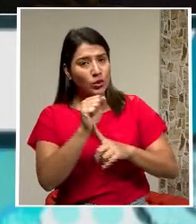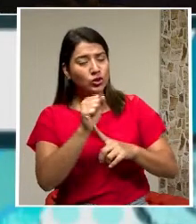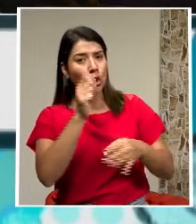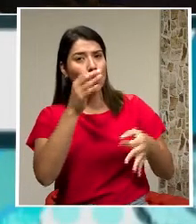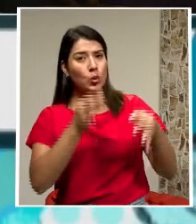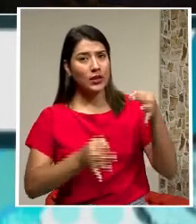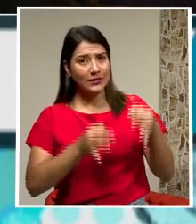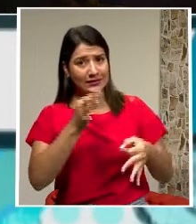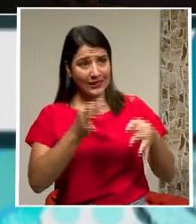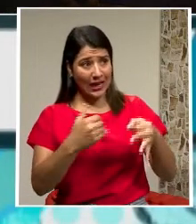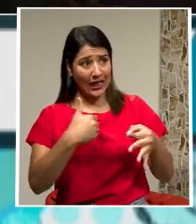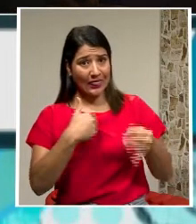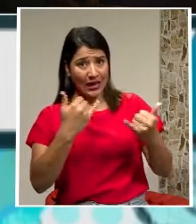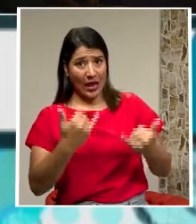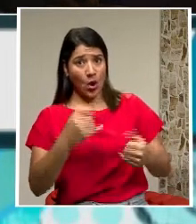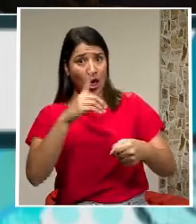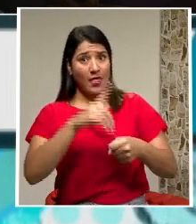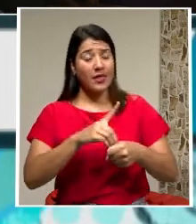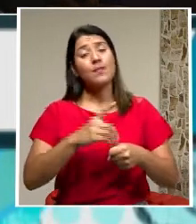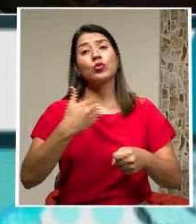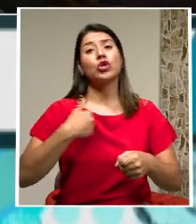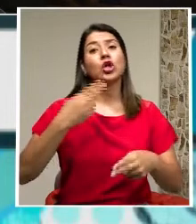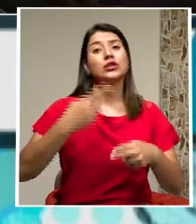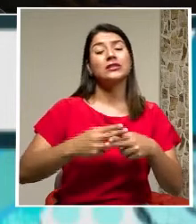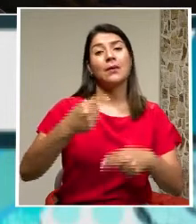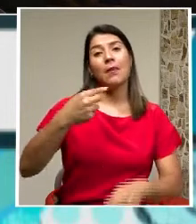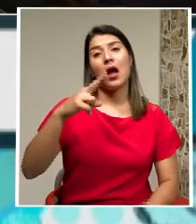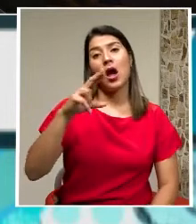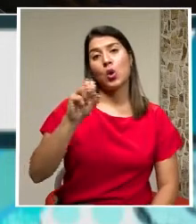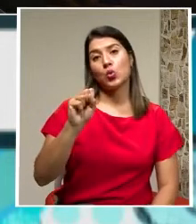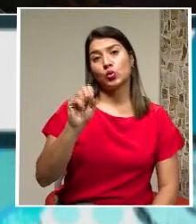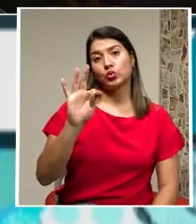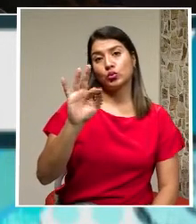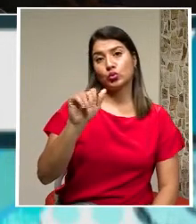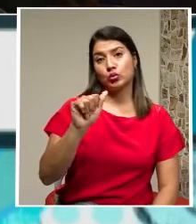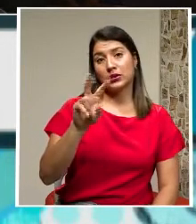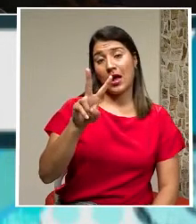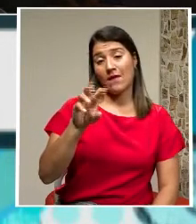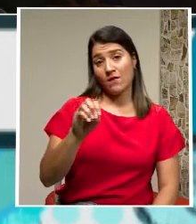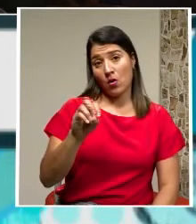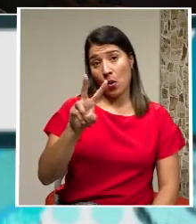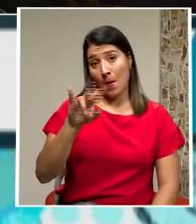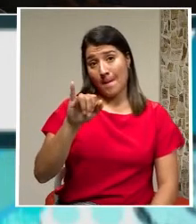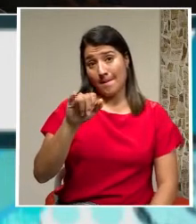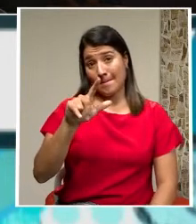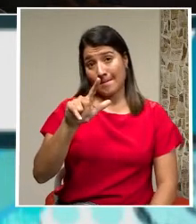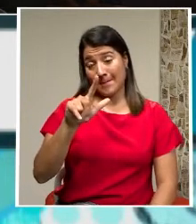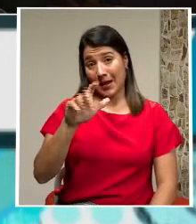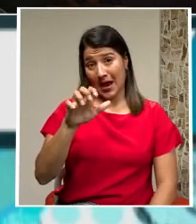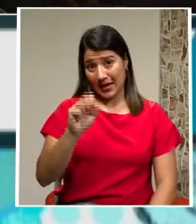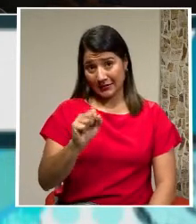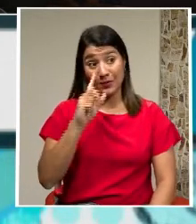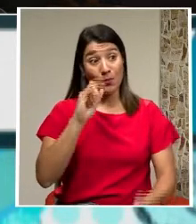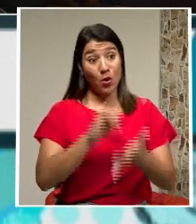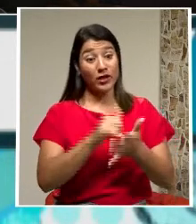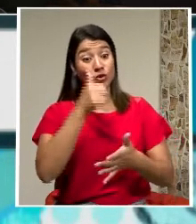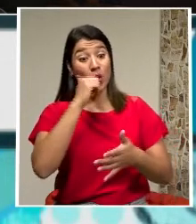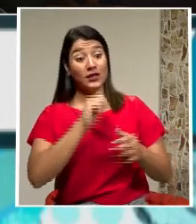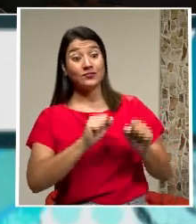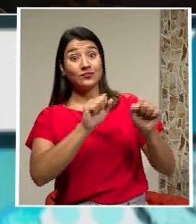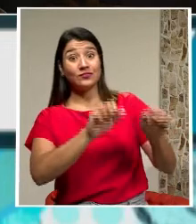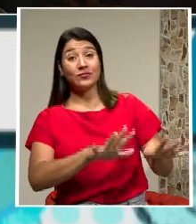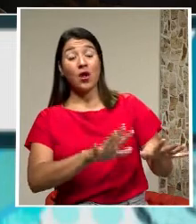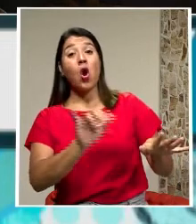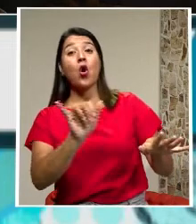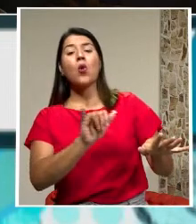del diputado Gustavo Viales, quien por este caso ayer renunció a la presidencia de la Comisión Legislativa de